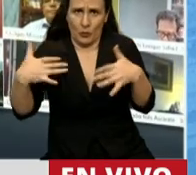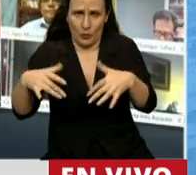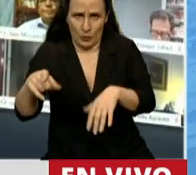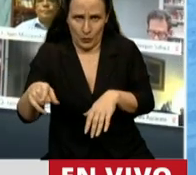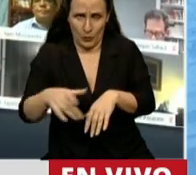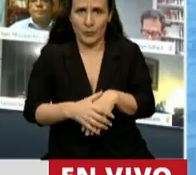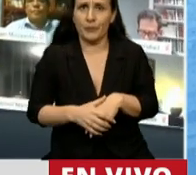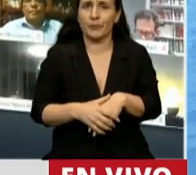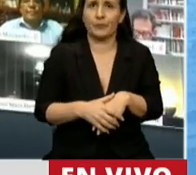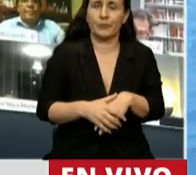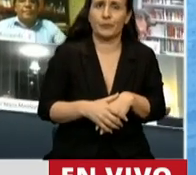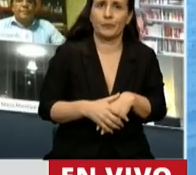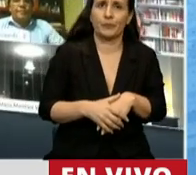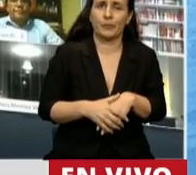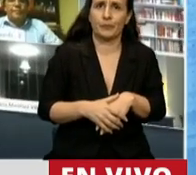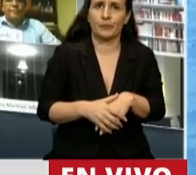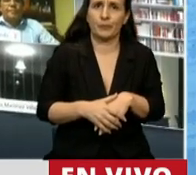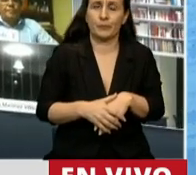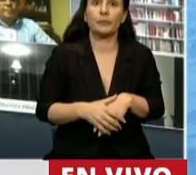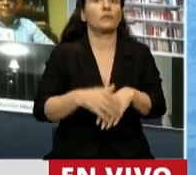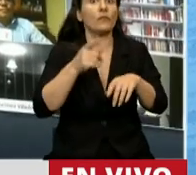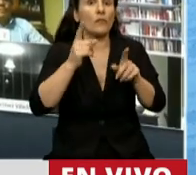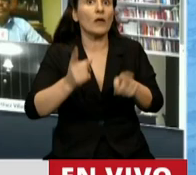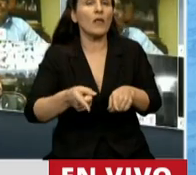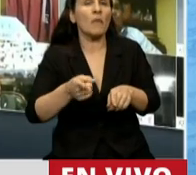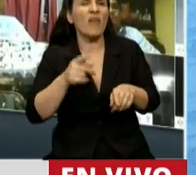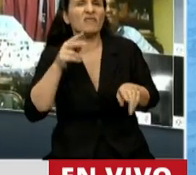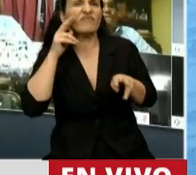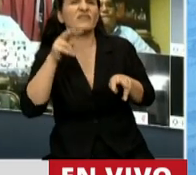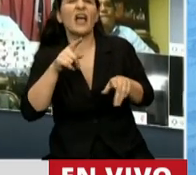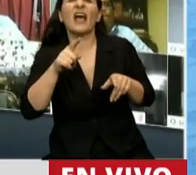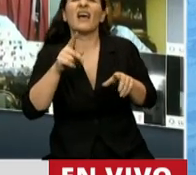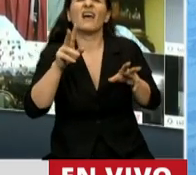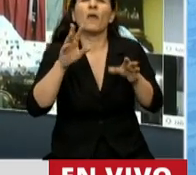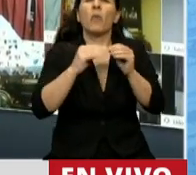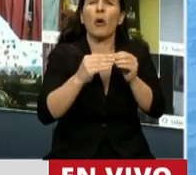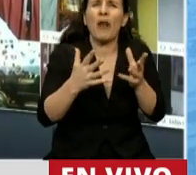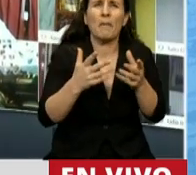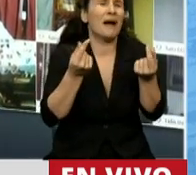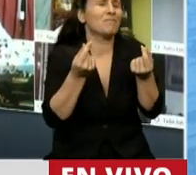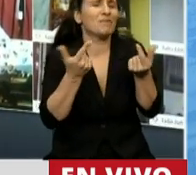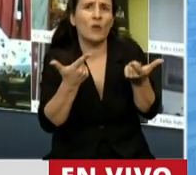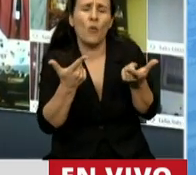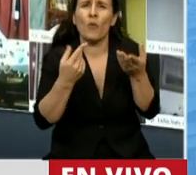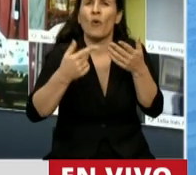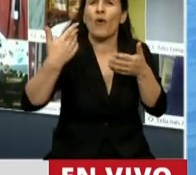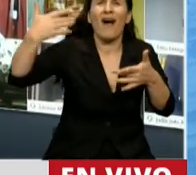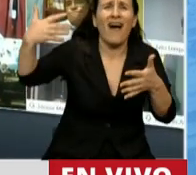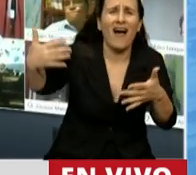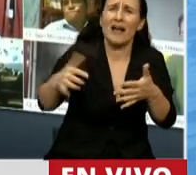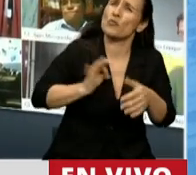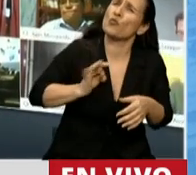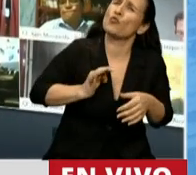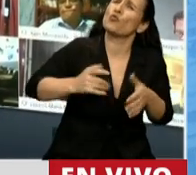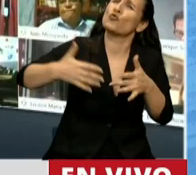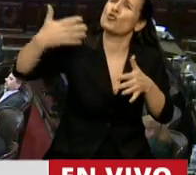También nos permitió ver que no era todo un problema de solvencia lo que la Argentina viene arrastrando hace muchos